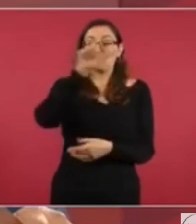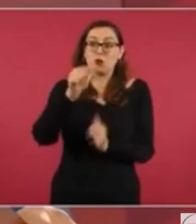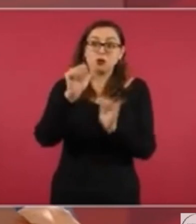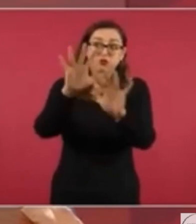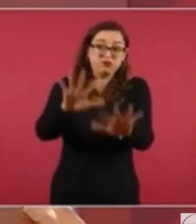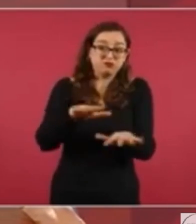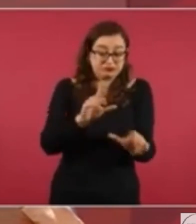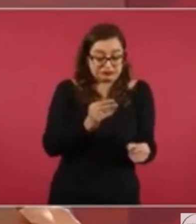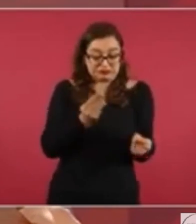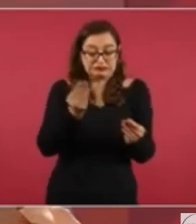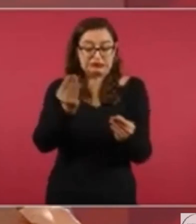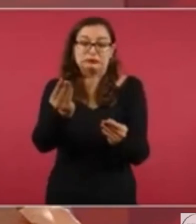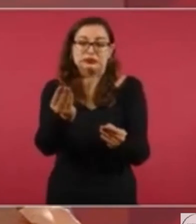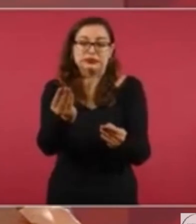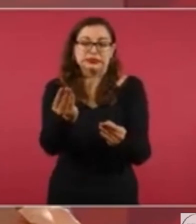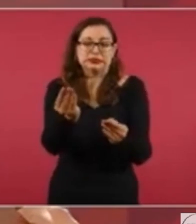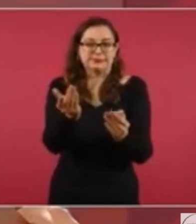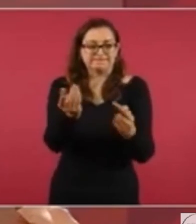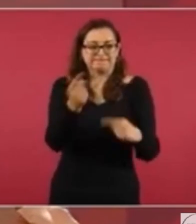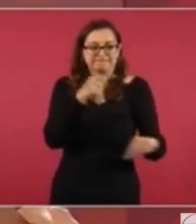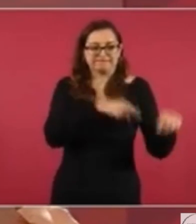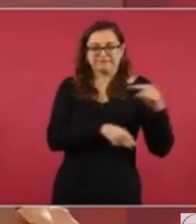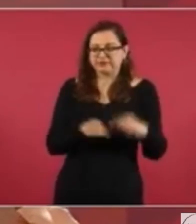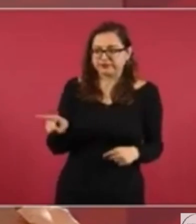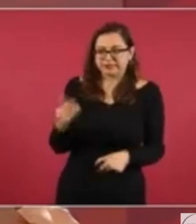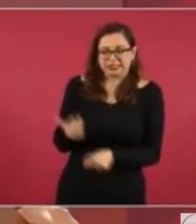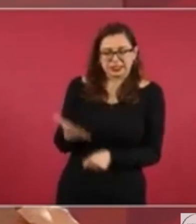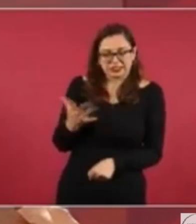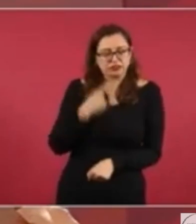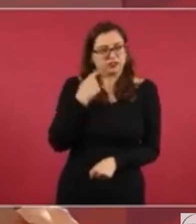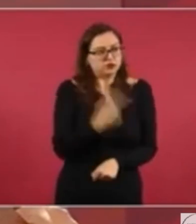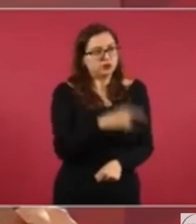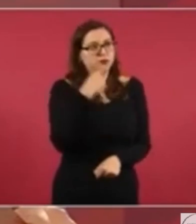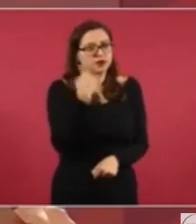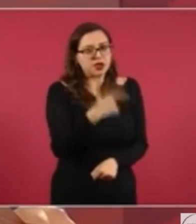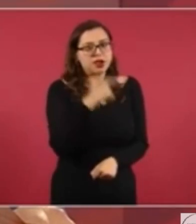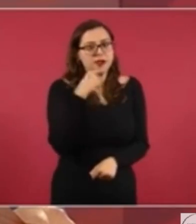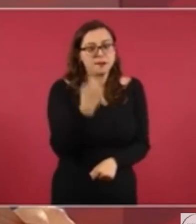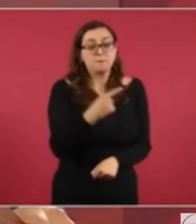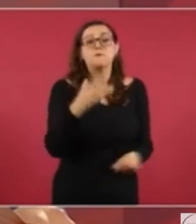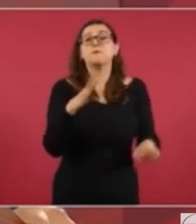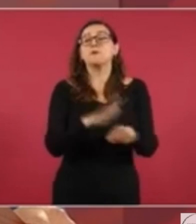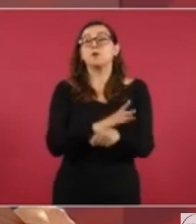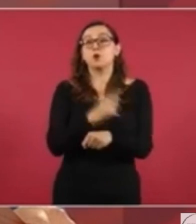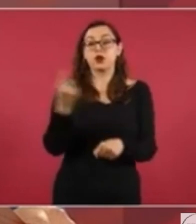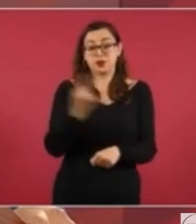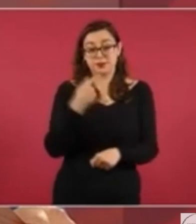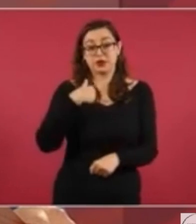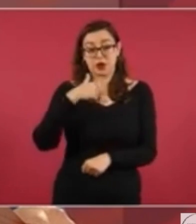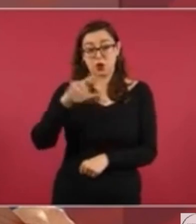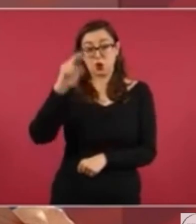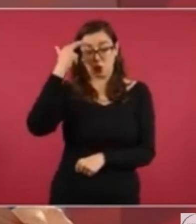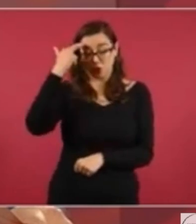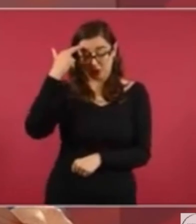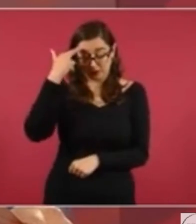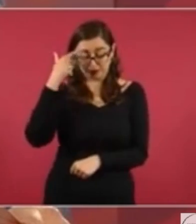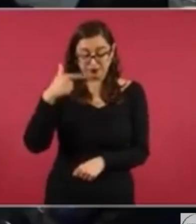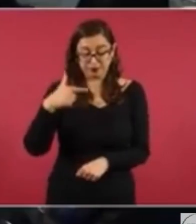de Morena, María Luisa, no,